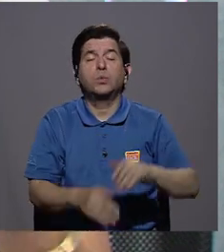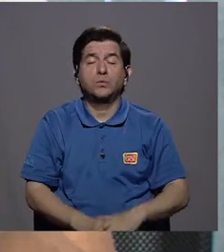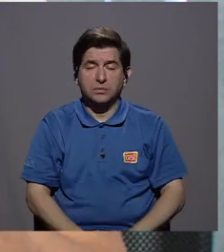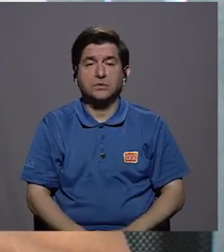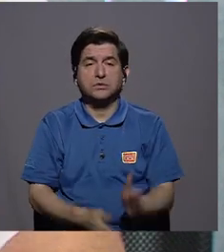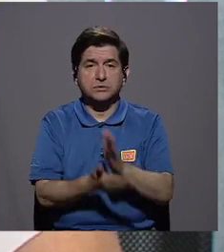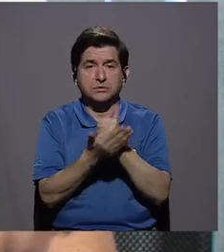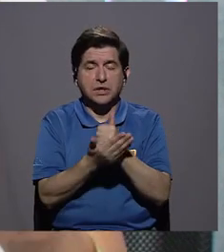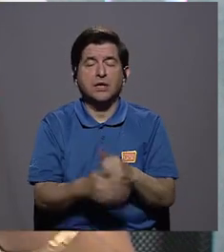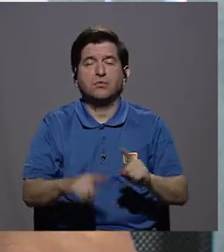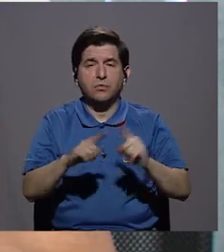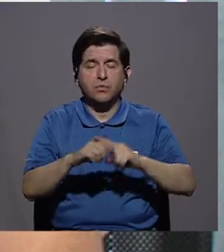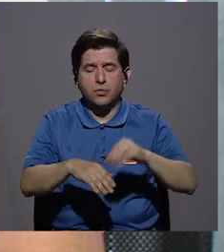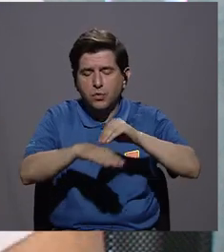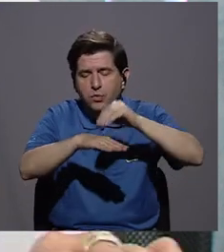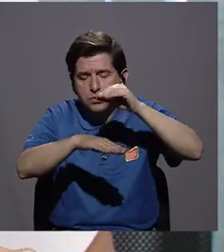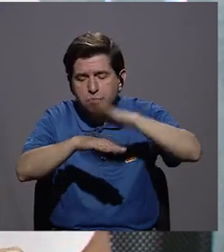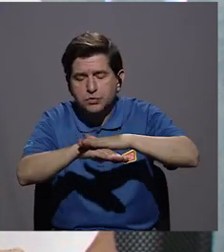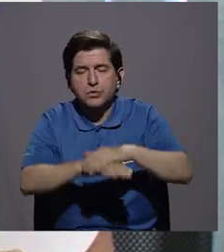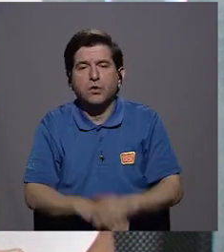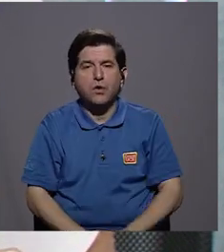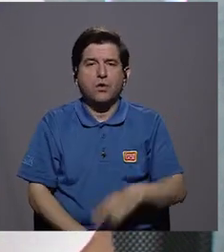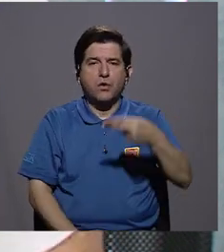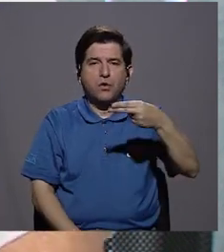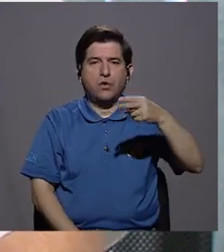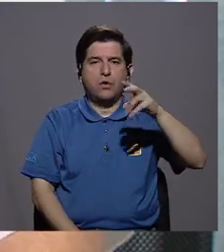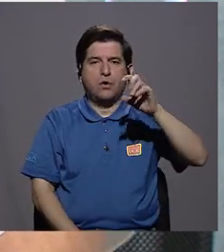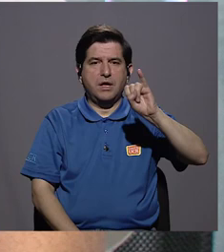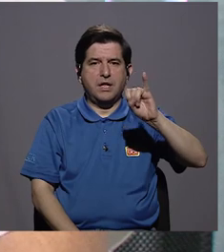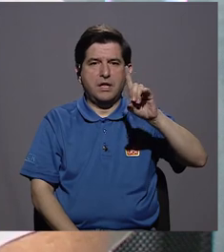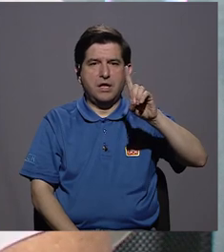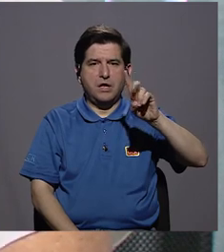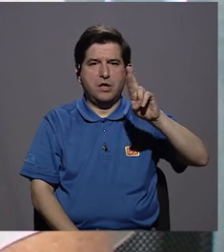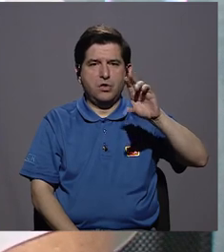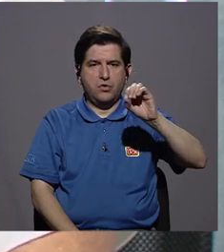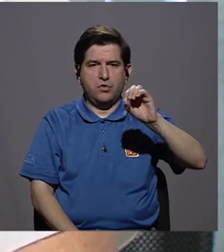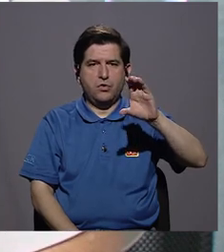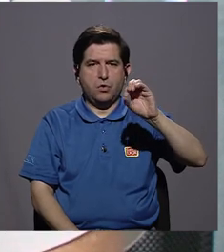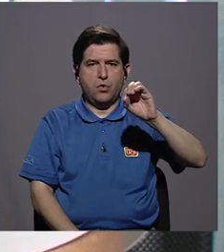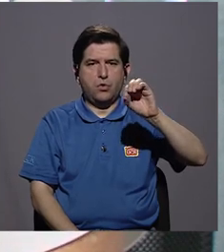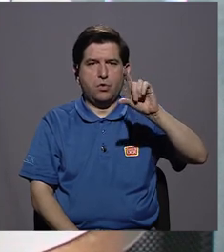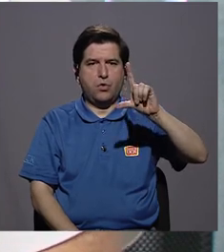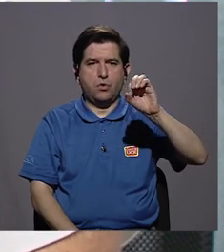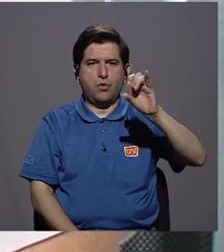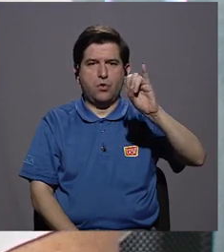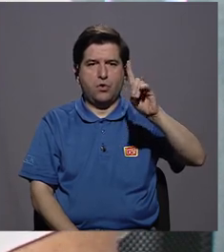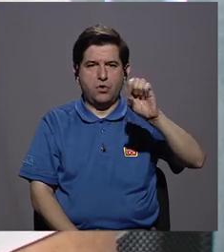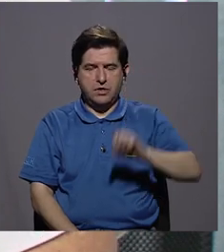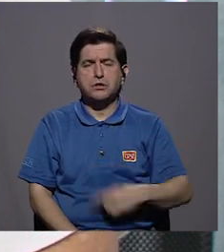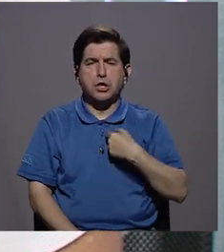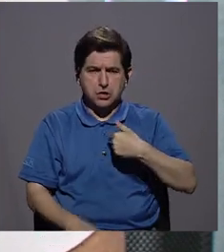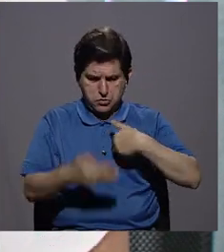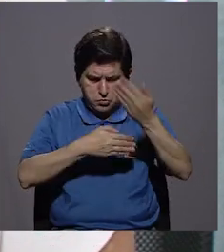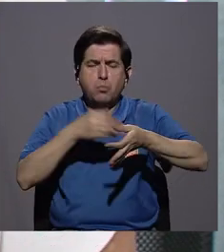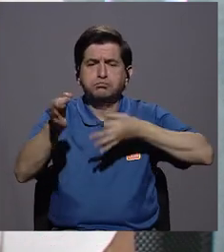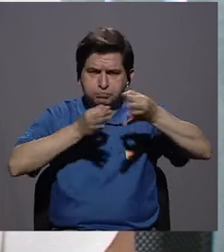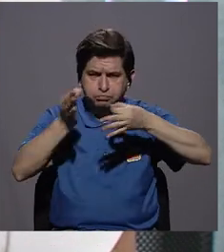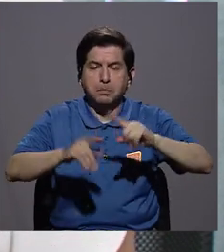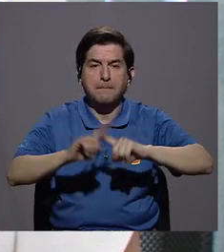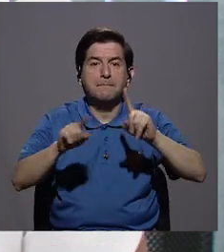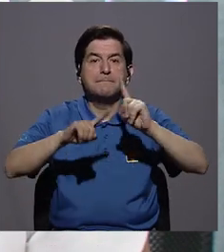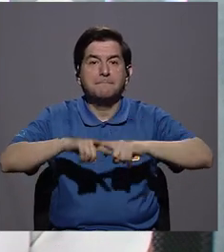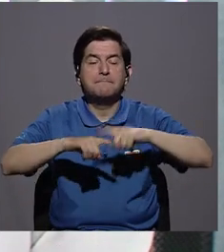ungüentos, algunos apósitos, algunos hidrocoloides, ¿verdad? Que después yo puedo explicar un poquito cada uno de ellos, pero que también